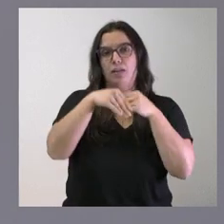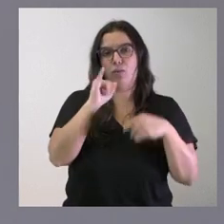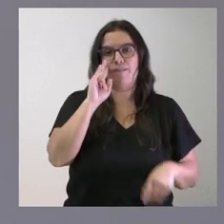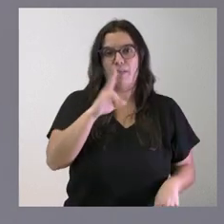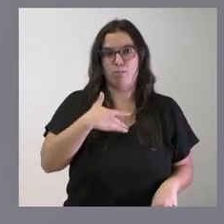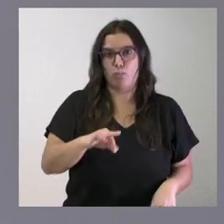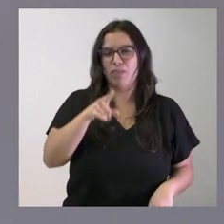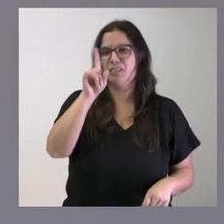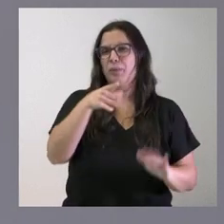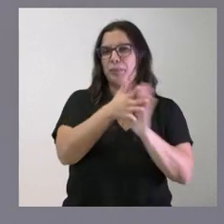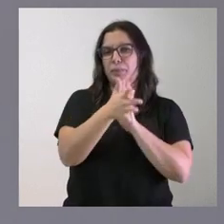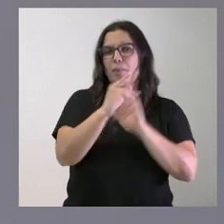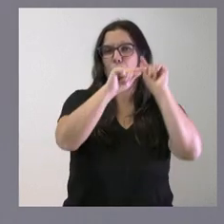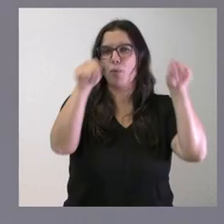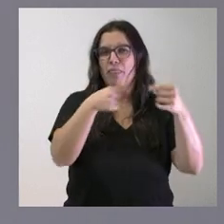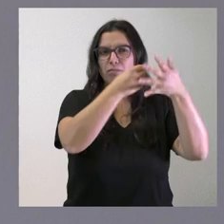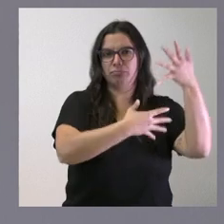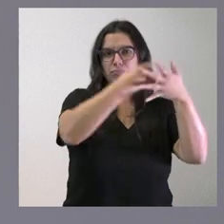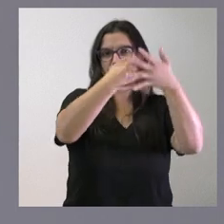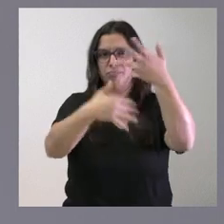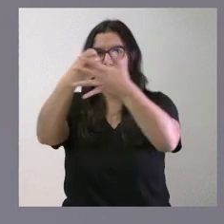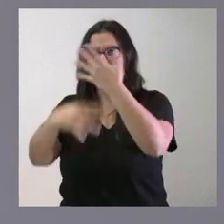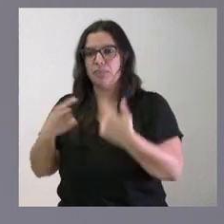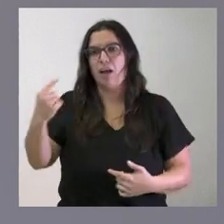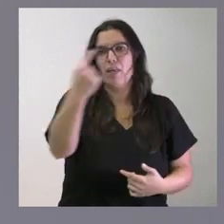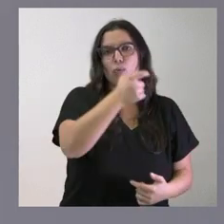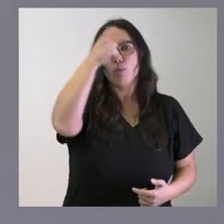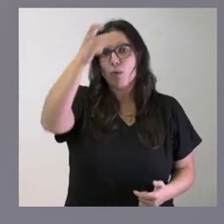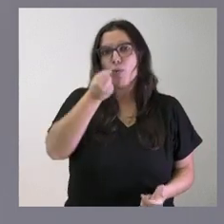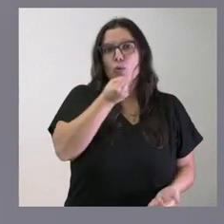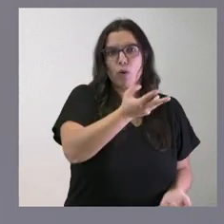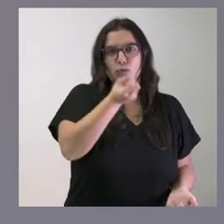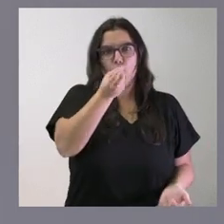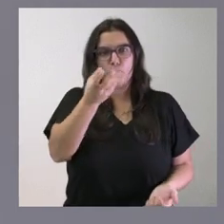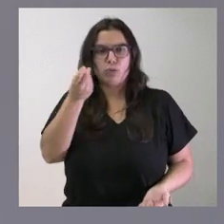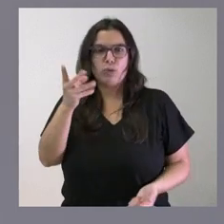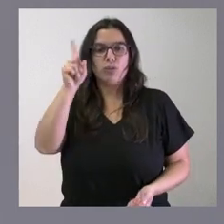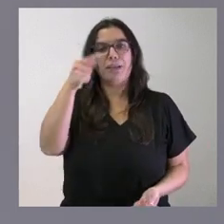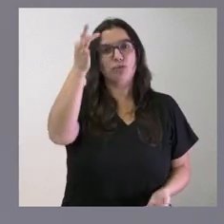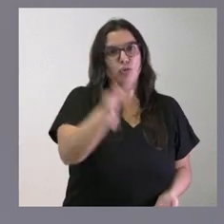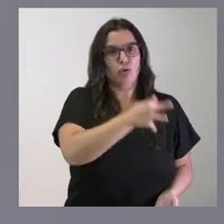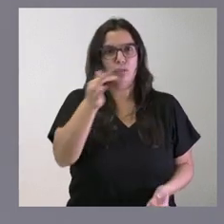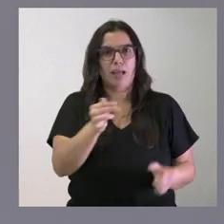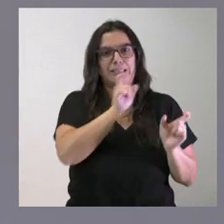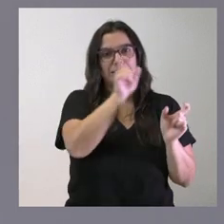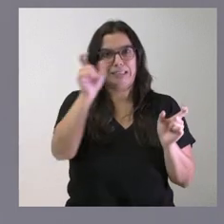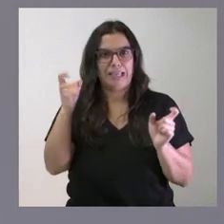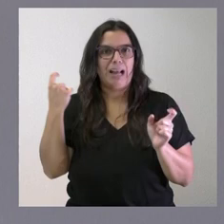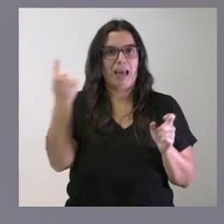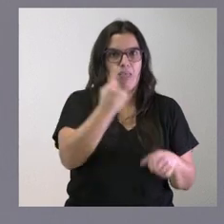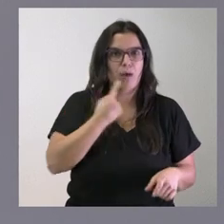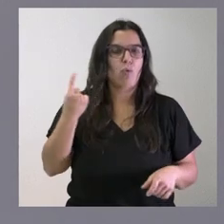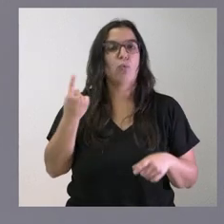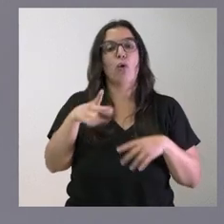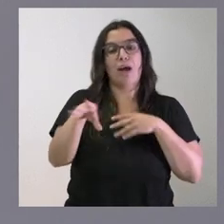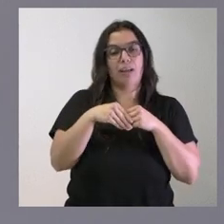descripción también provincia por provincia con el número de municipios beneficiarios y el importe de las cuantías para estos municipios y en el